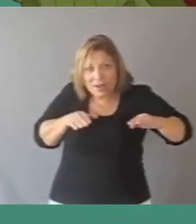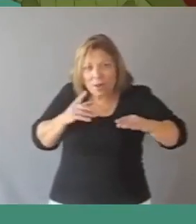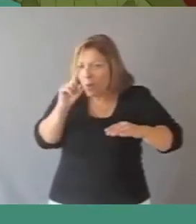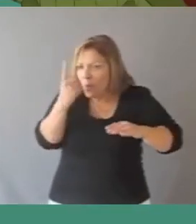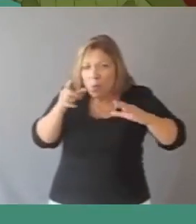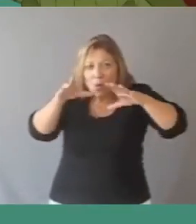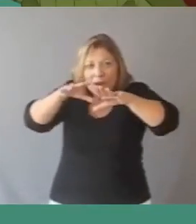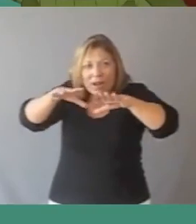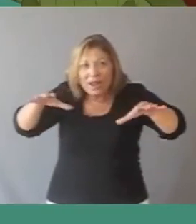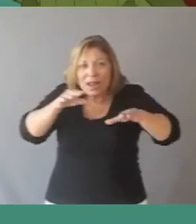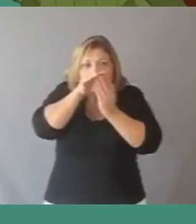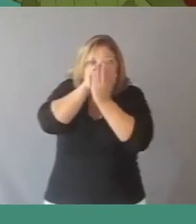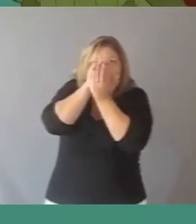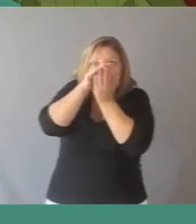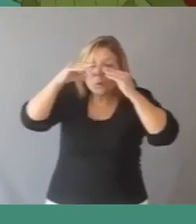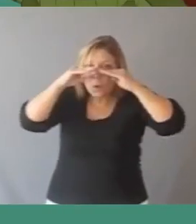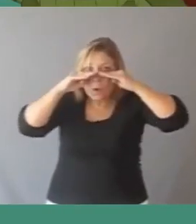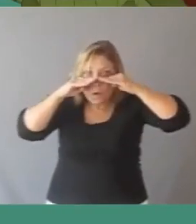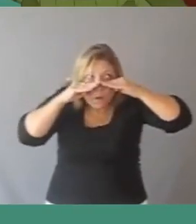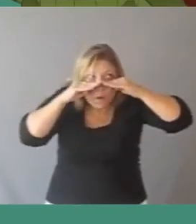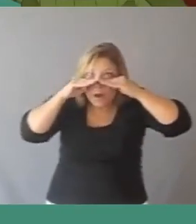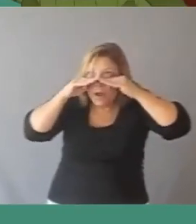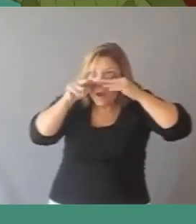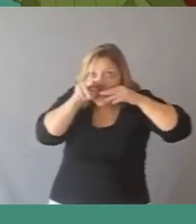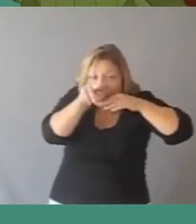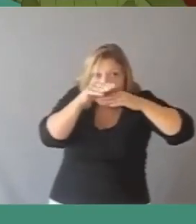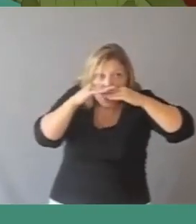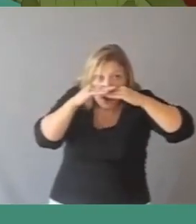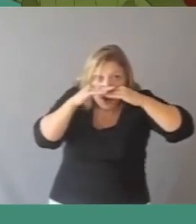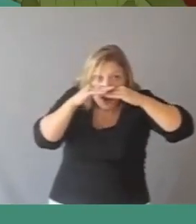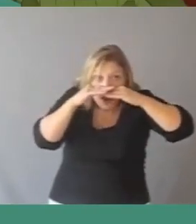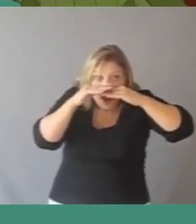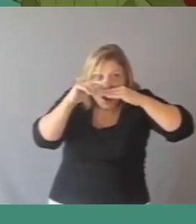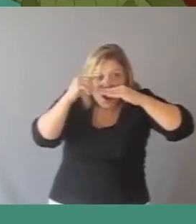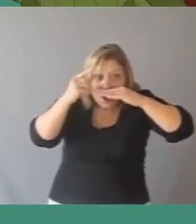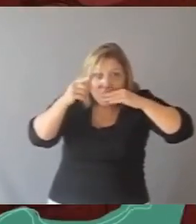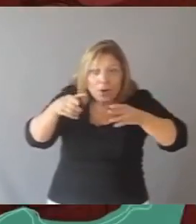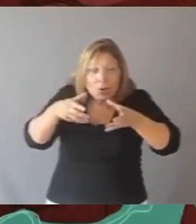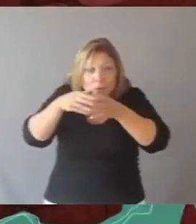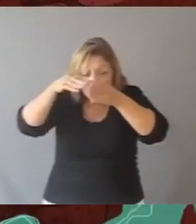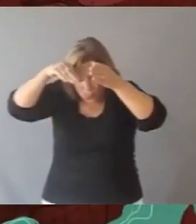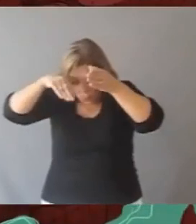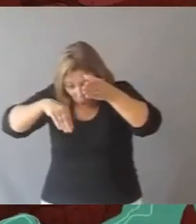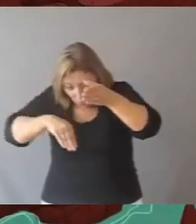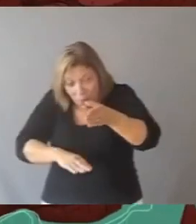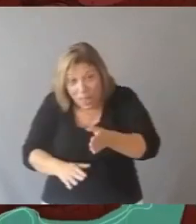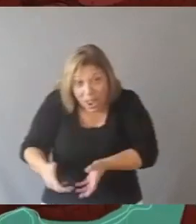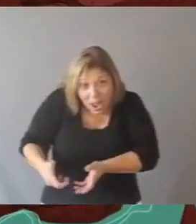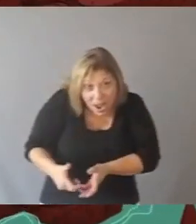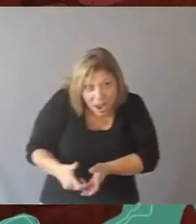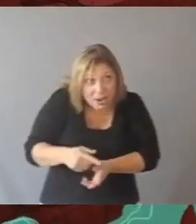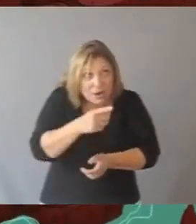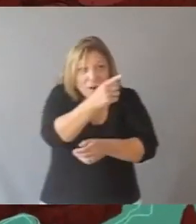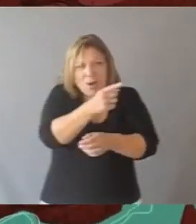dejando únicamente la nariz y los ojos fuera del agua. El surubí se hundió al lado de su torpedo. De